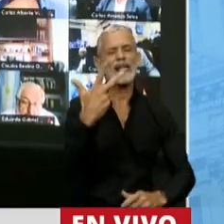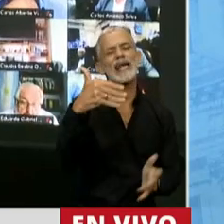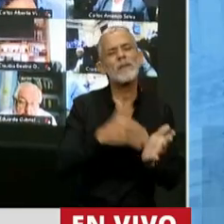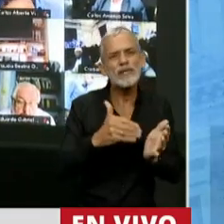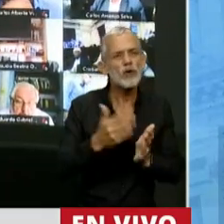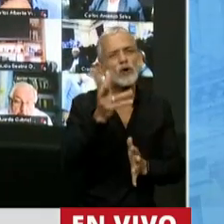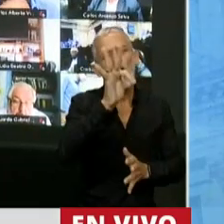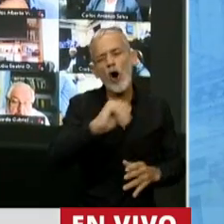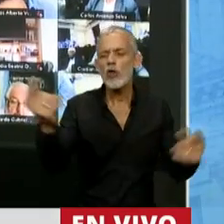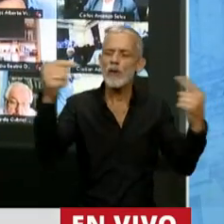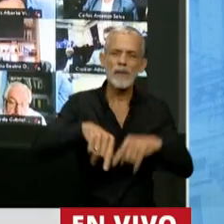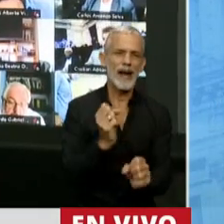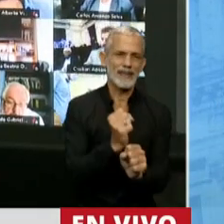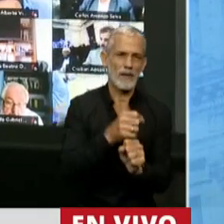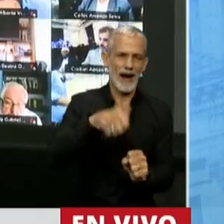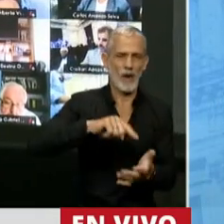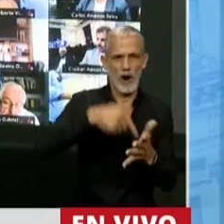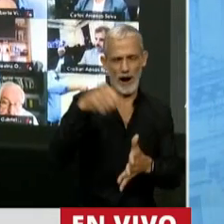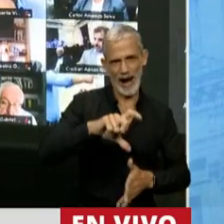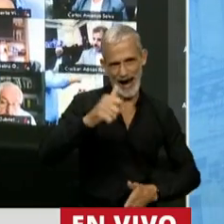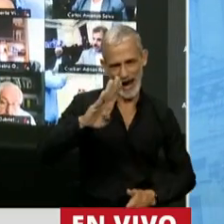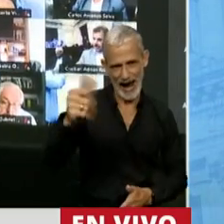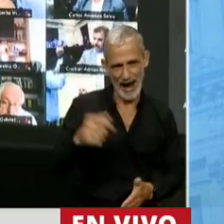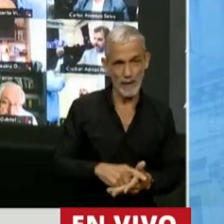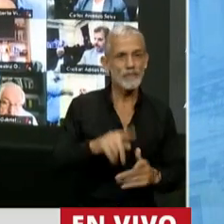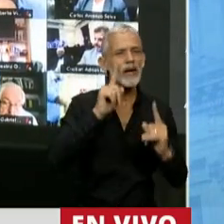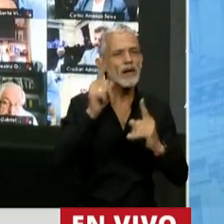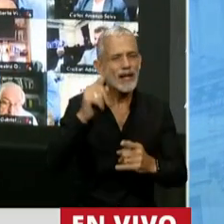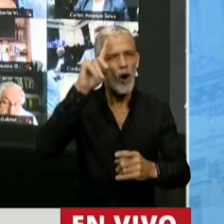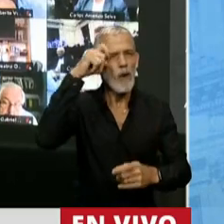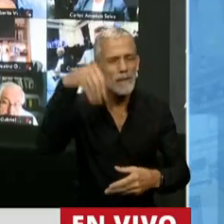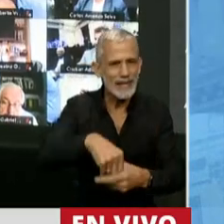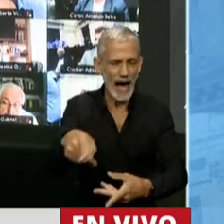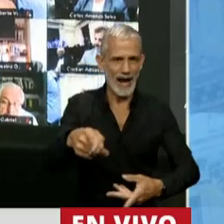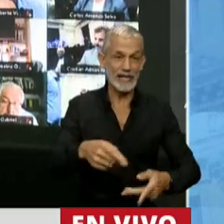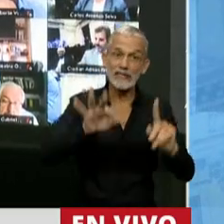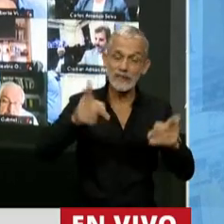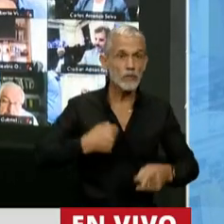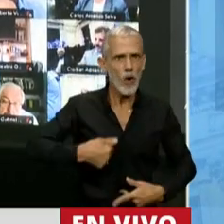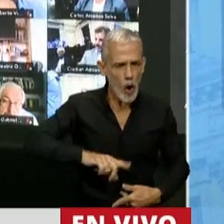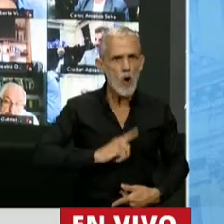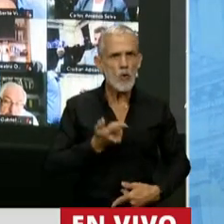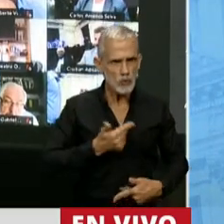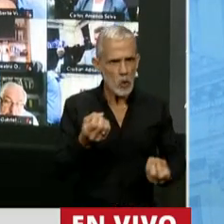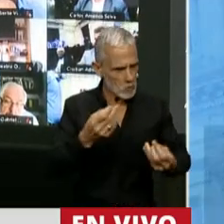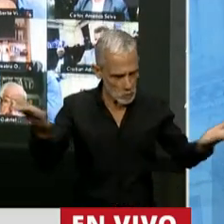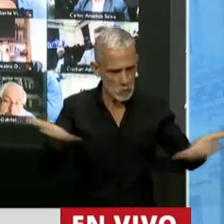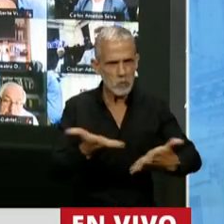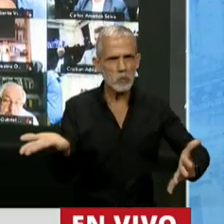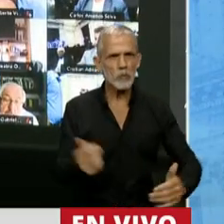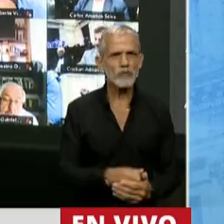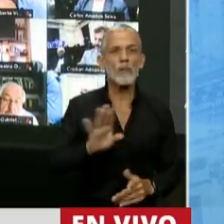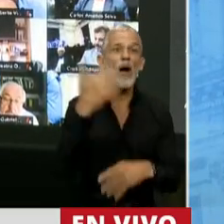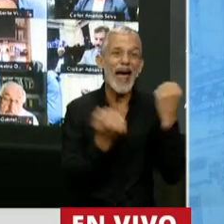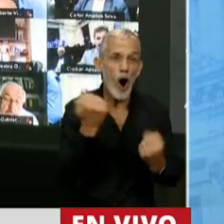vienen todos los días a trabajar acá. Vienen a atenderse acá y a trabajar, y estamos orgullosos de eso. Pero no nos